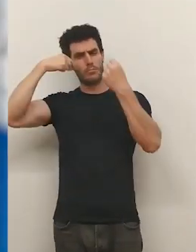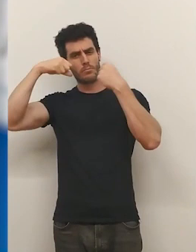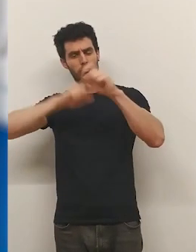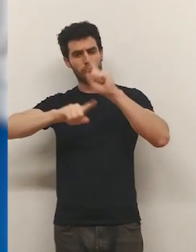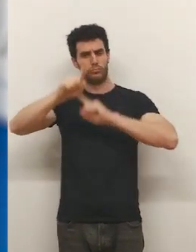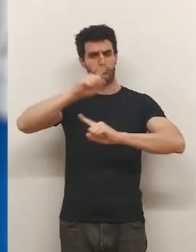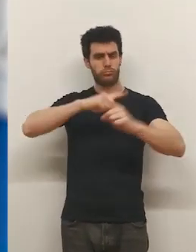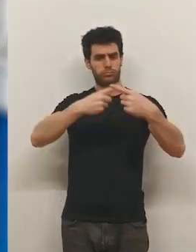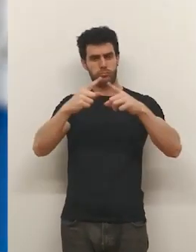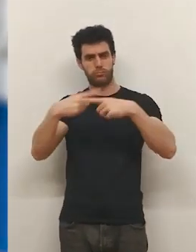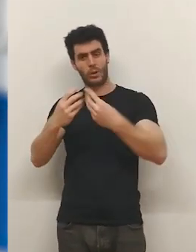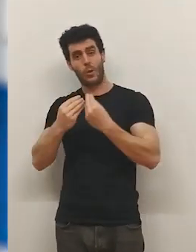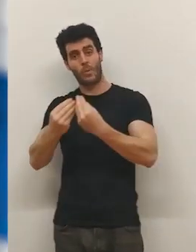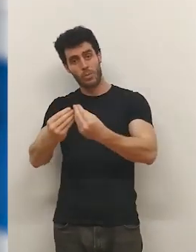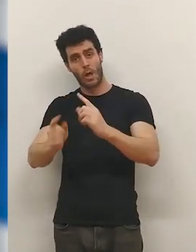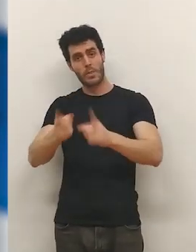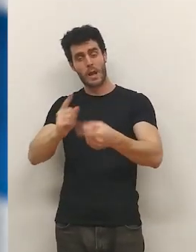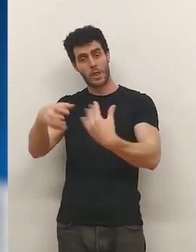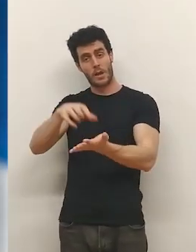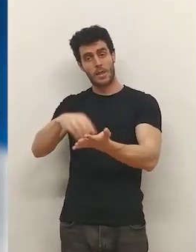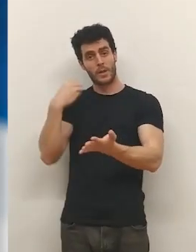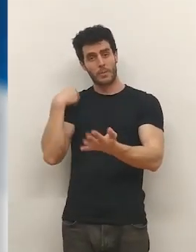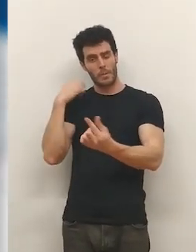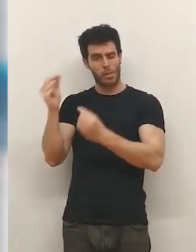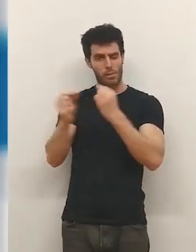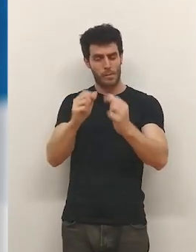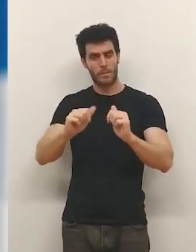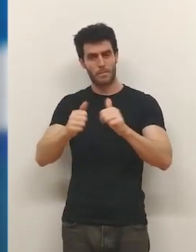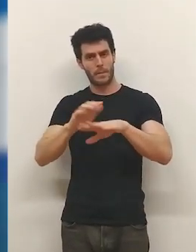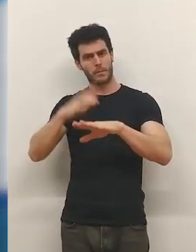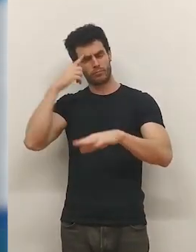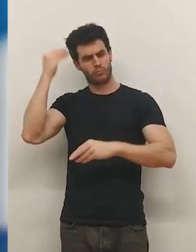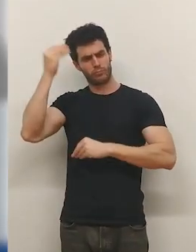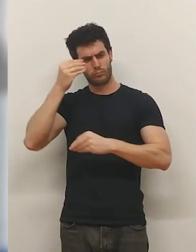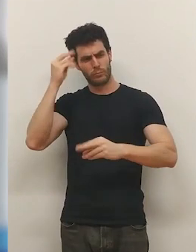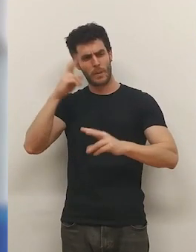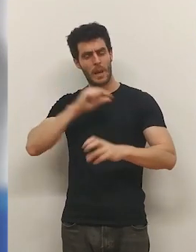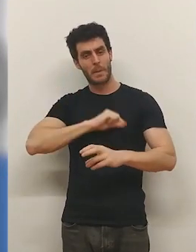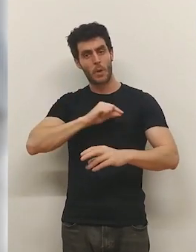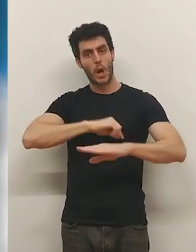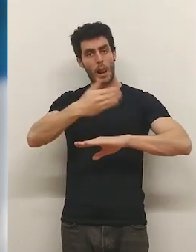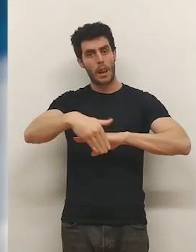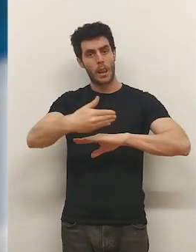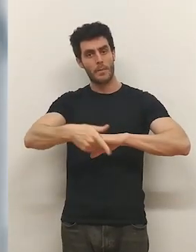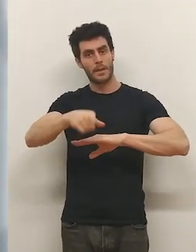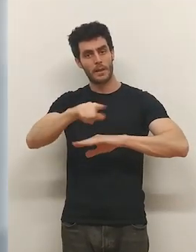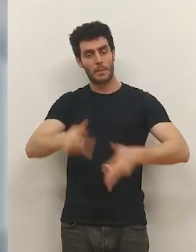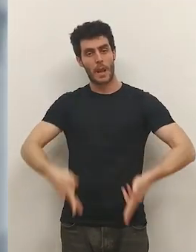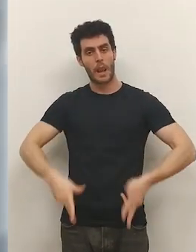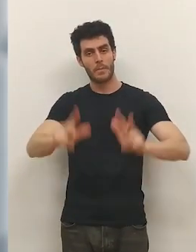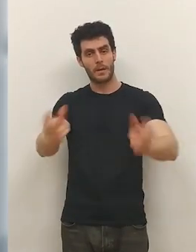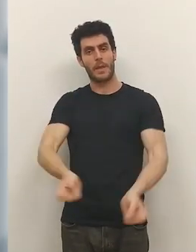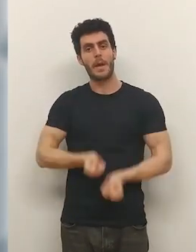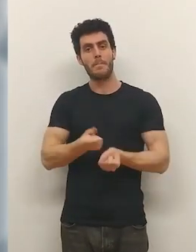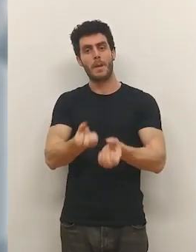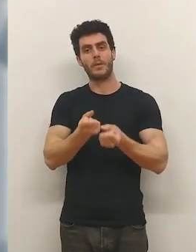diferentes conflictos con la dirección del centro. Empieza aquí un debate para reflexionar sobre los límites de la moral... ...y la libertad de expresión.